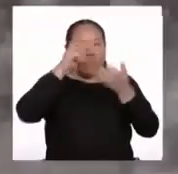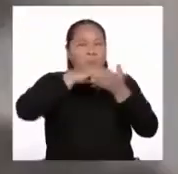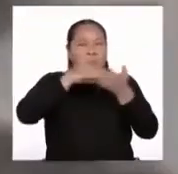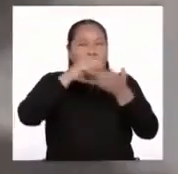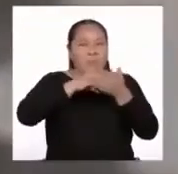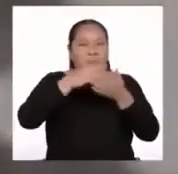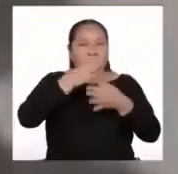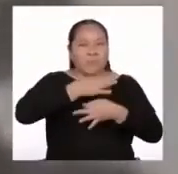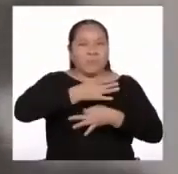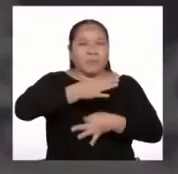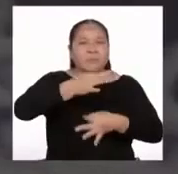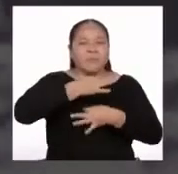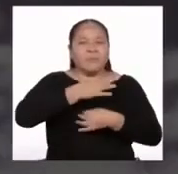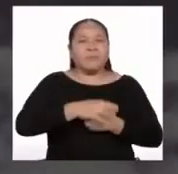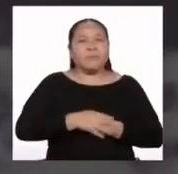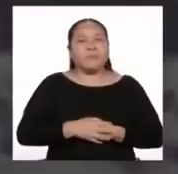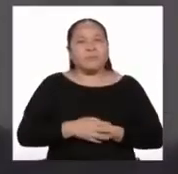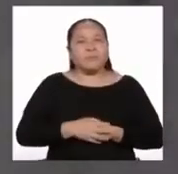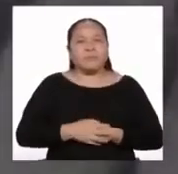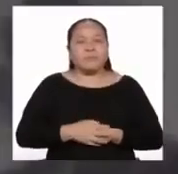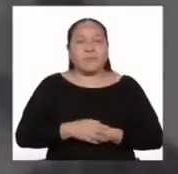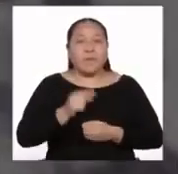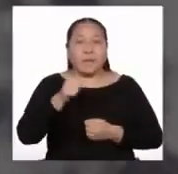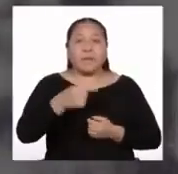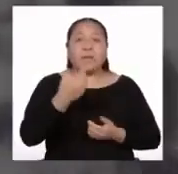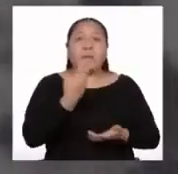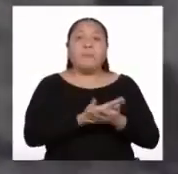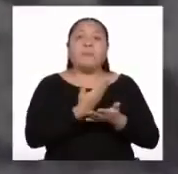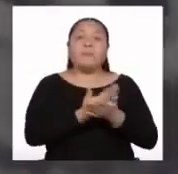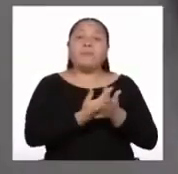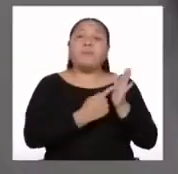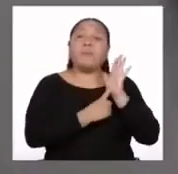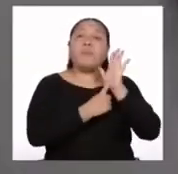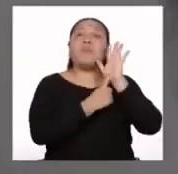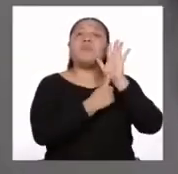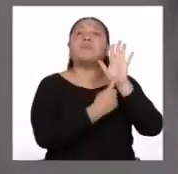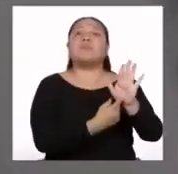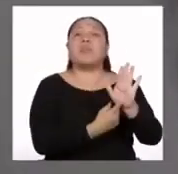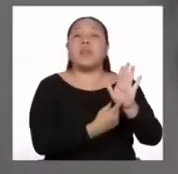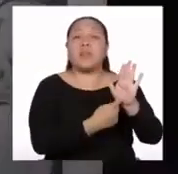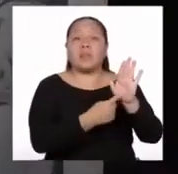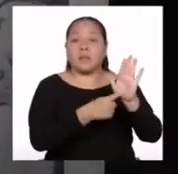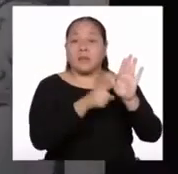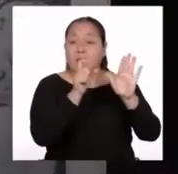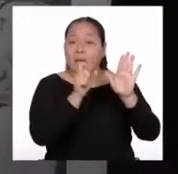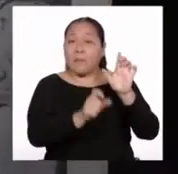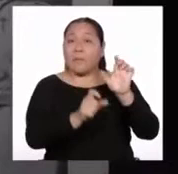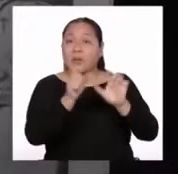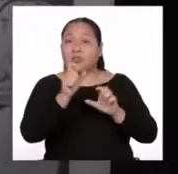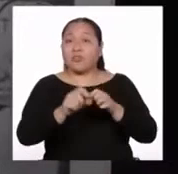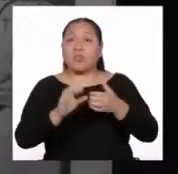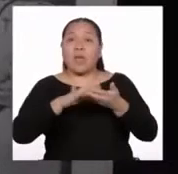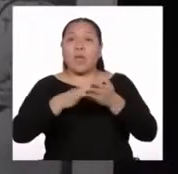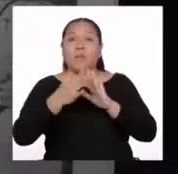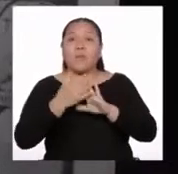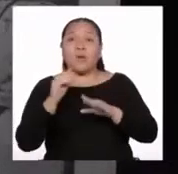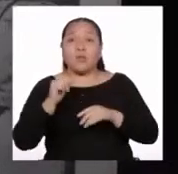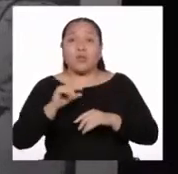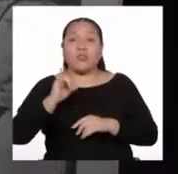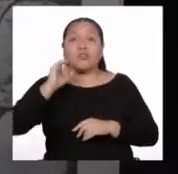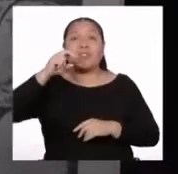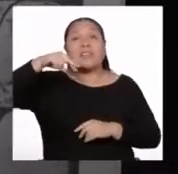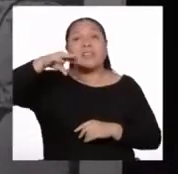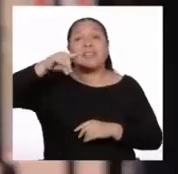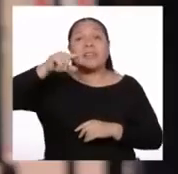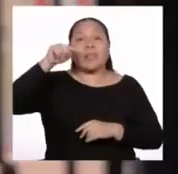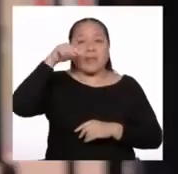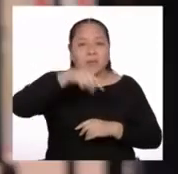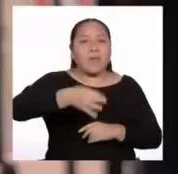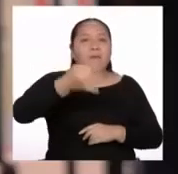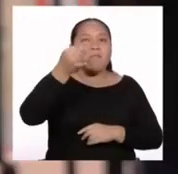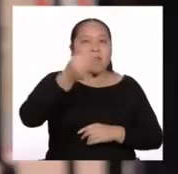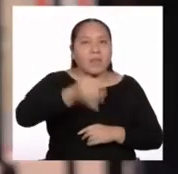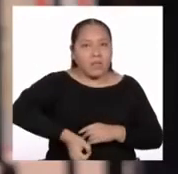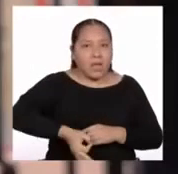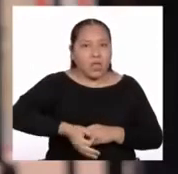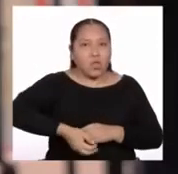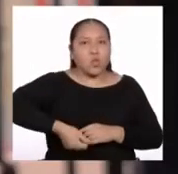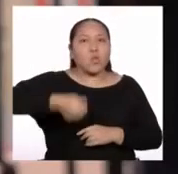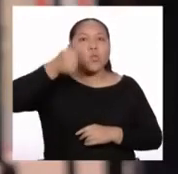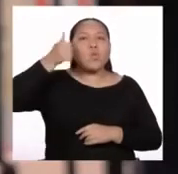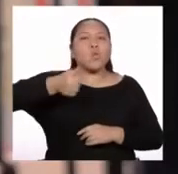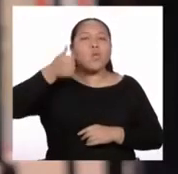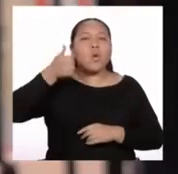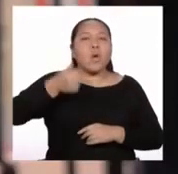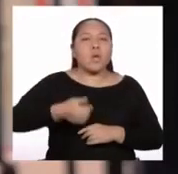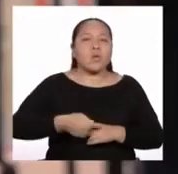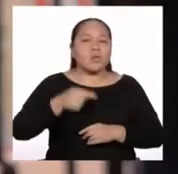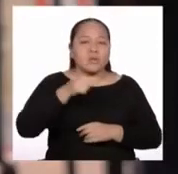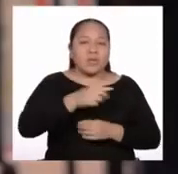interesa y es demostrar que los indígenas son los verdaderos dueños de las tierras